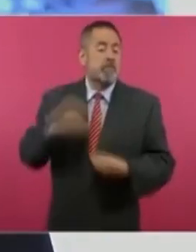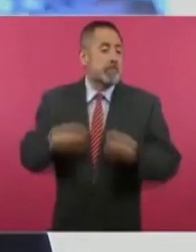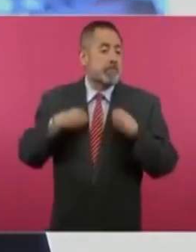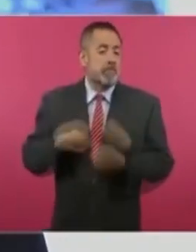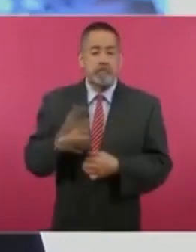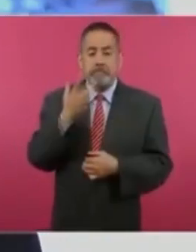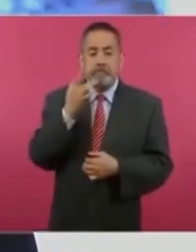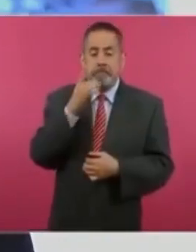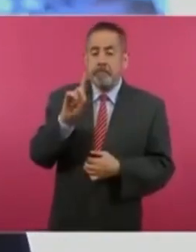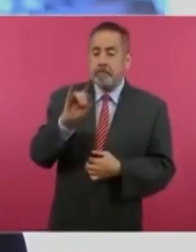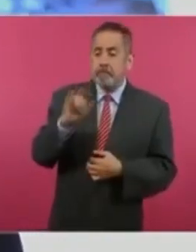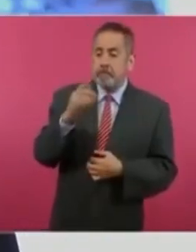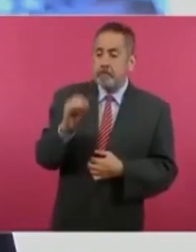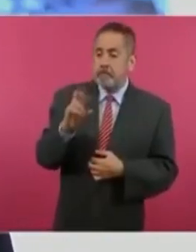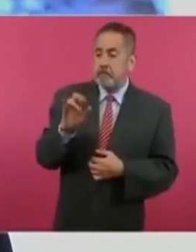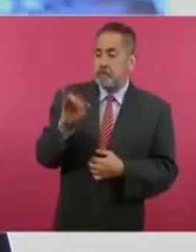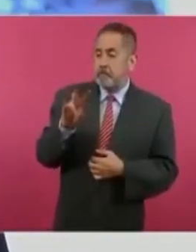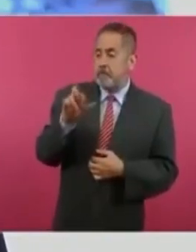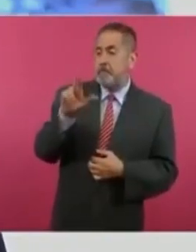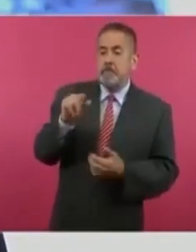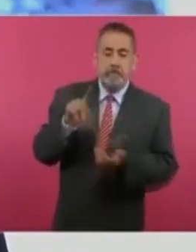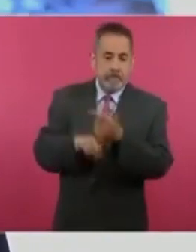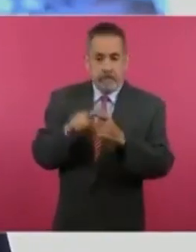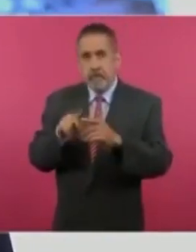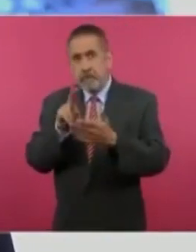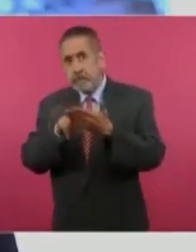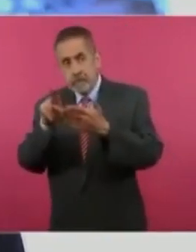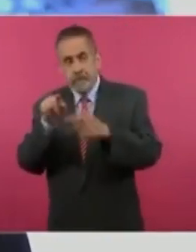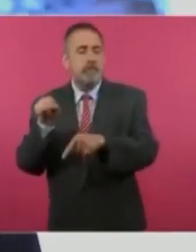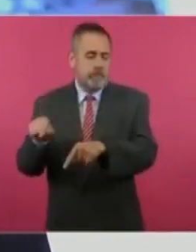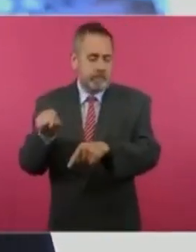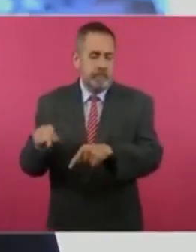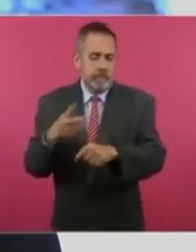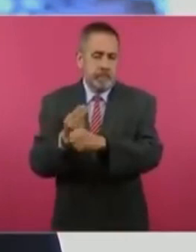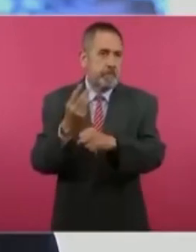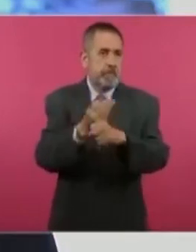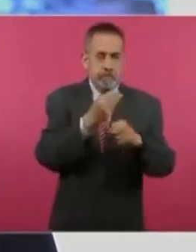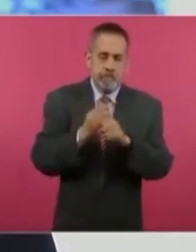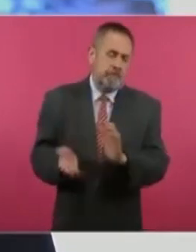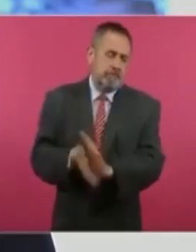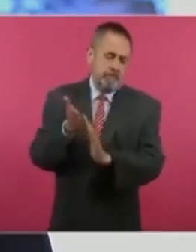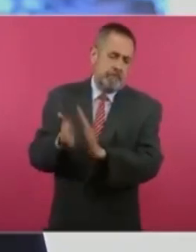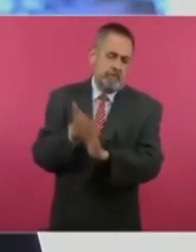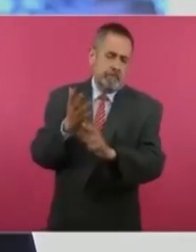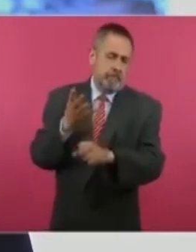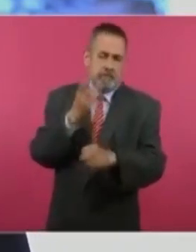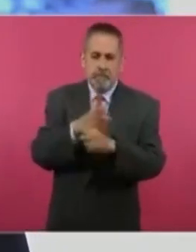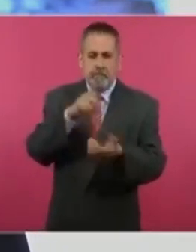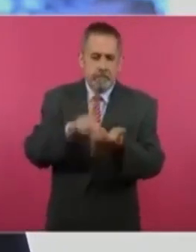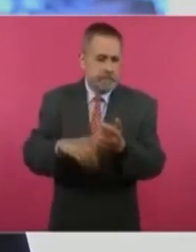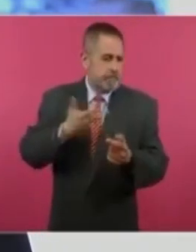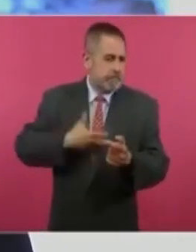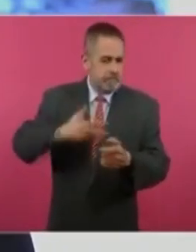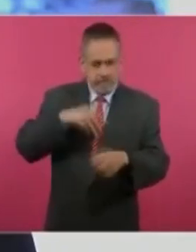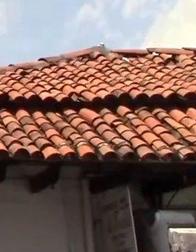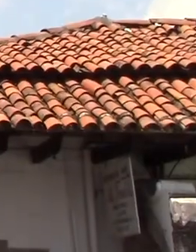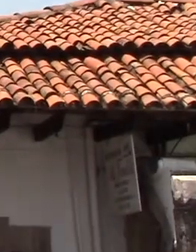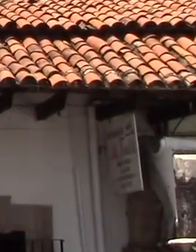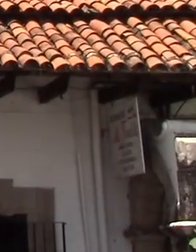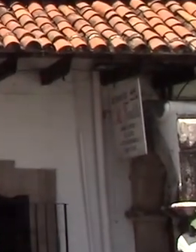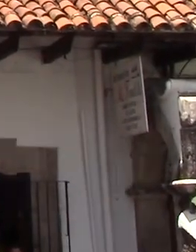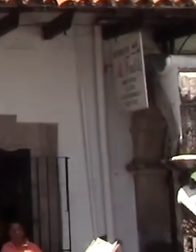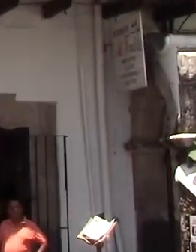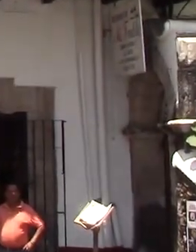Rivera, mismo que cuenta con obras de incalculable valor para la historia artística y cultural de nuestro país.